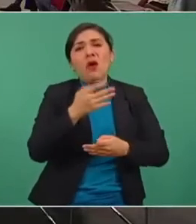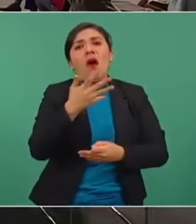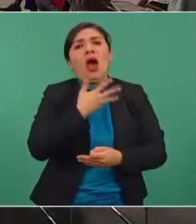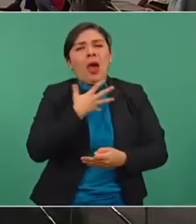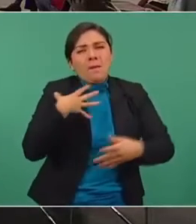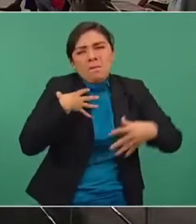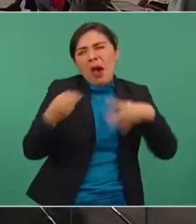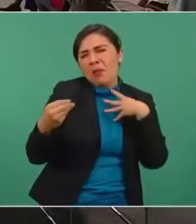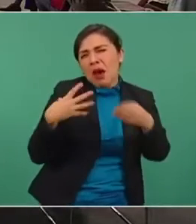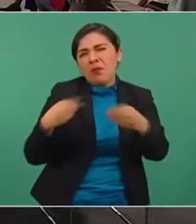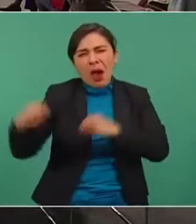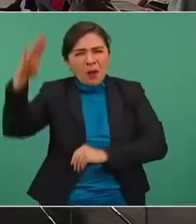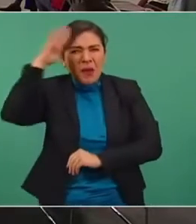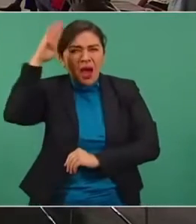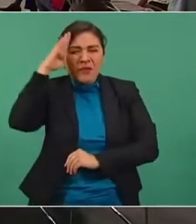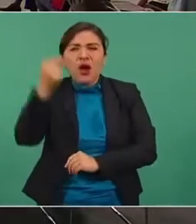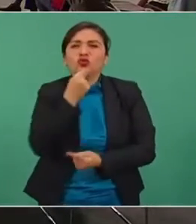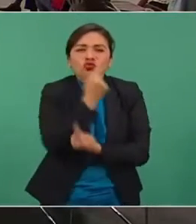muertos.